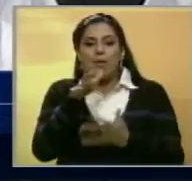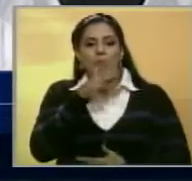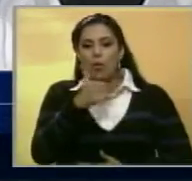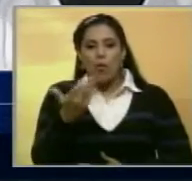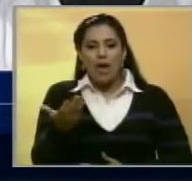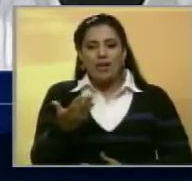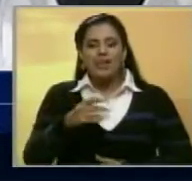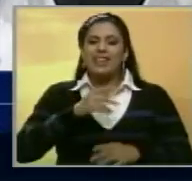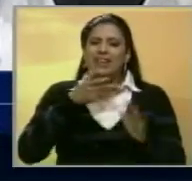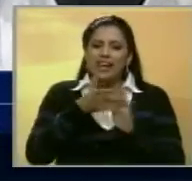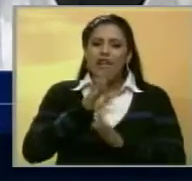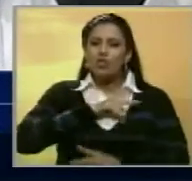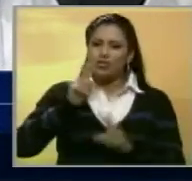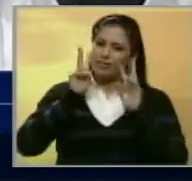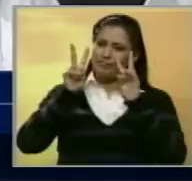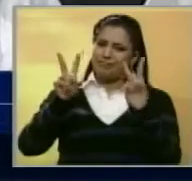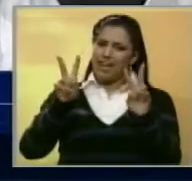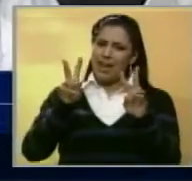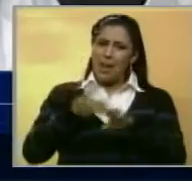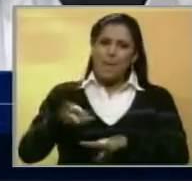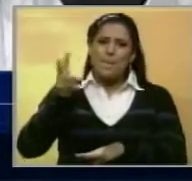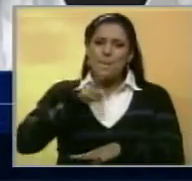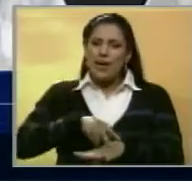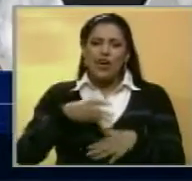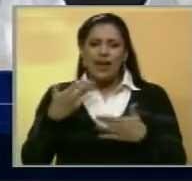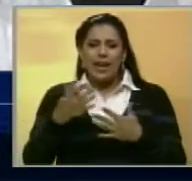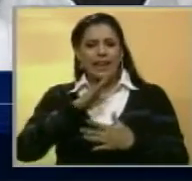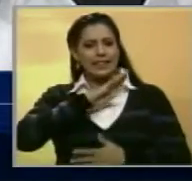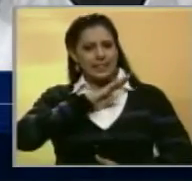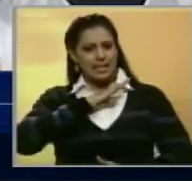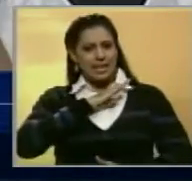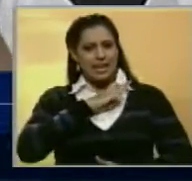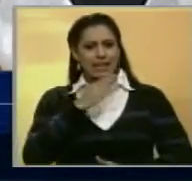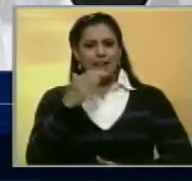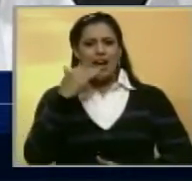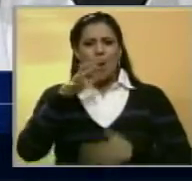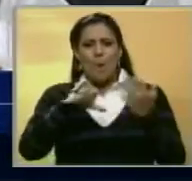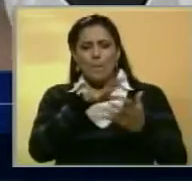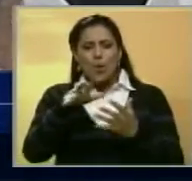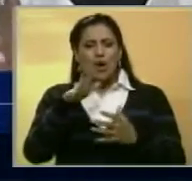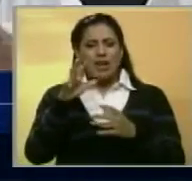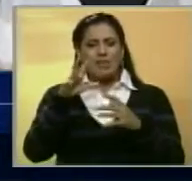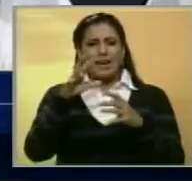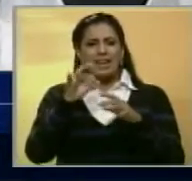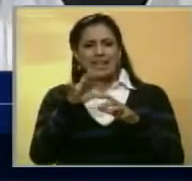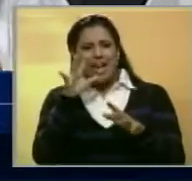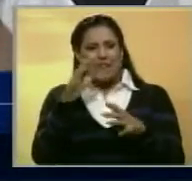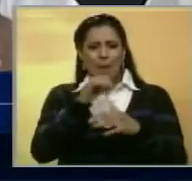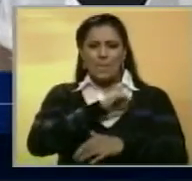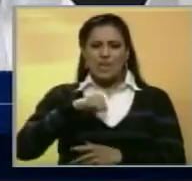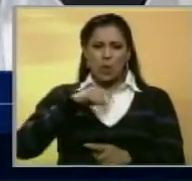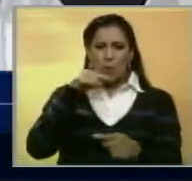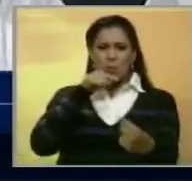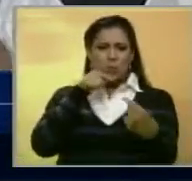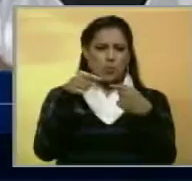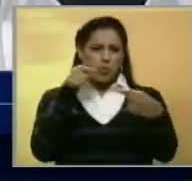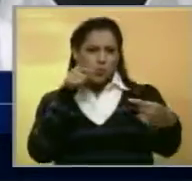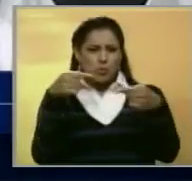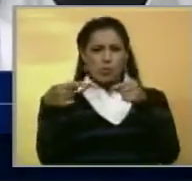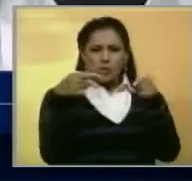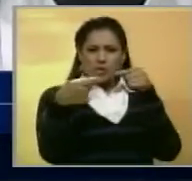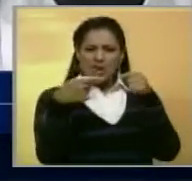de base, sino que vemos que más bien lo coloca en una situación de una diatriba personal, política,